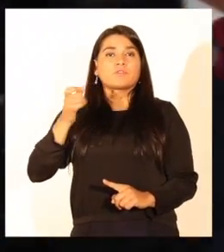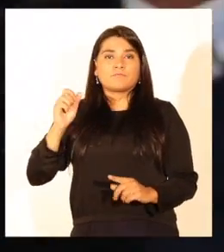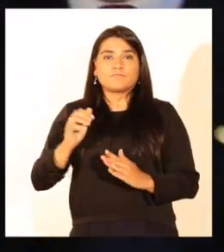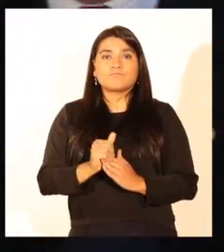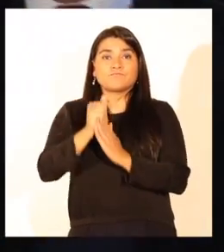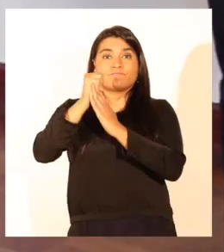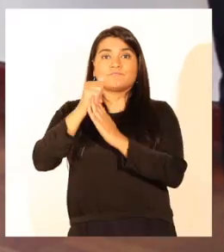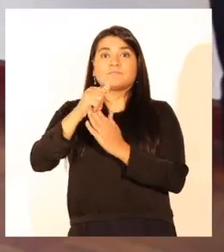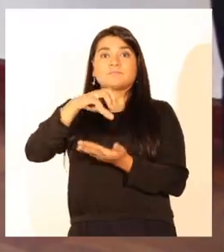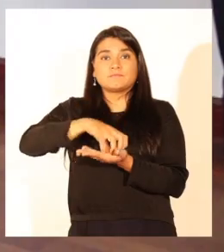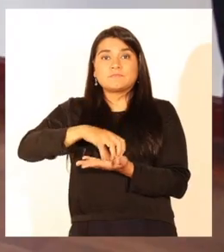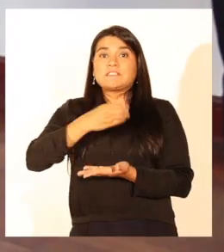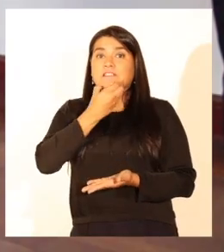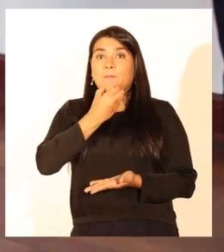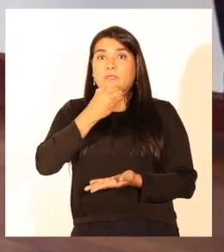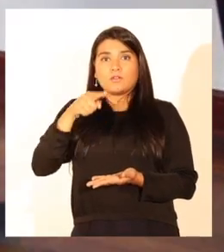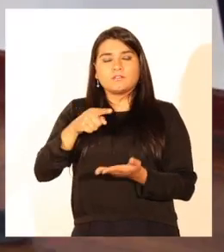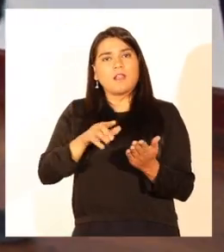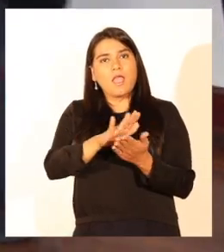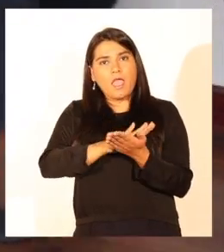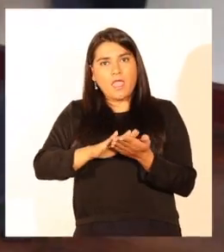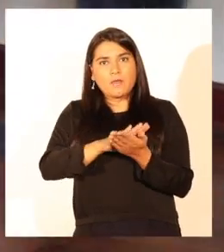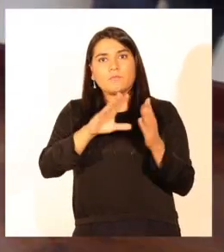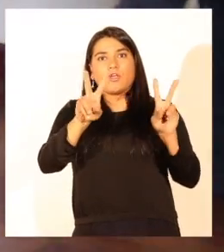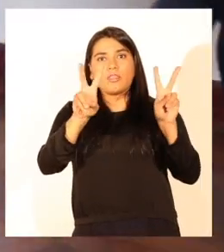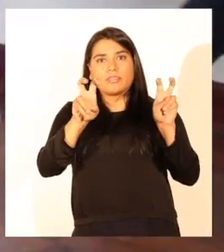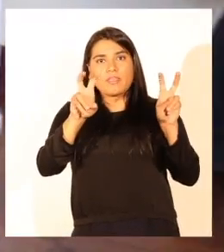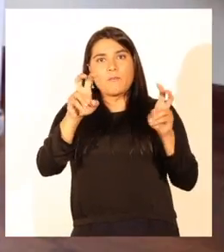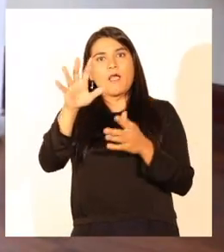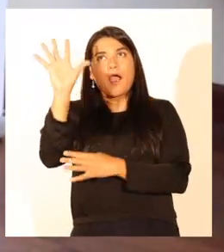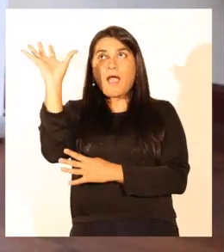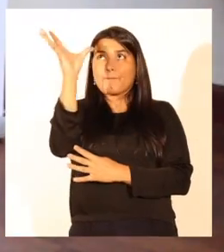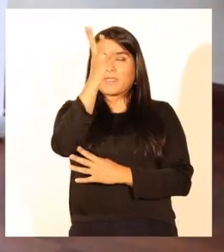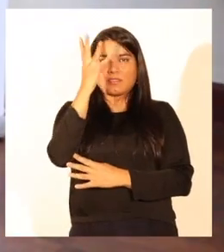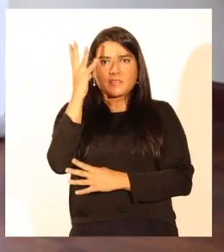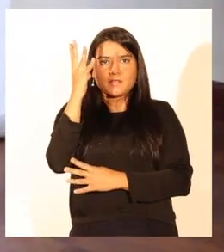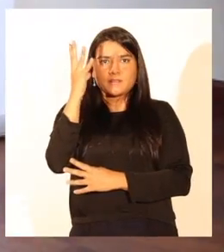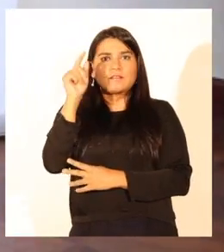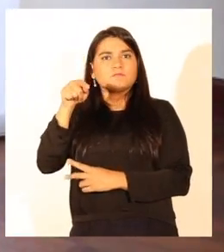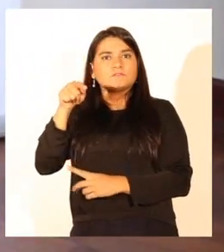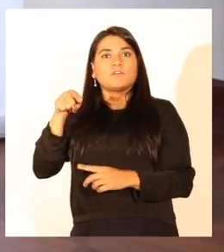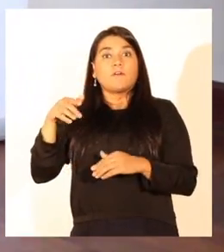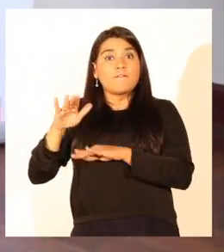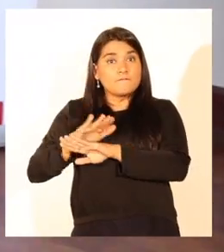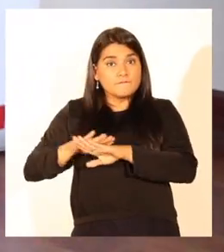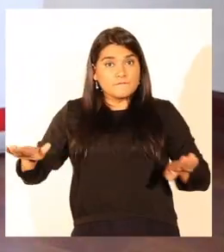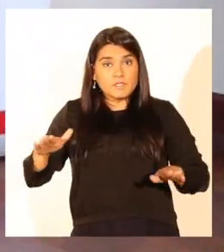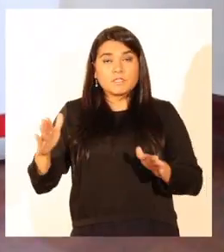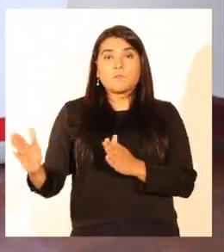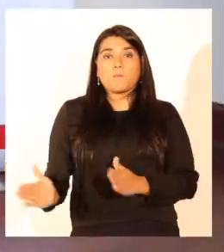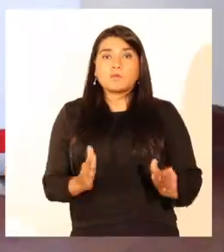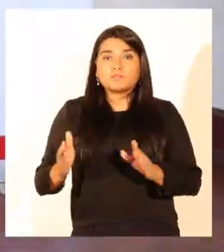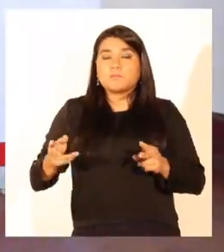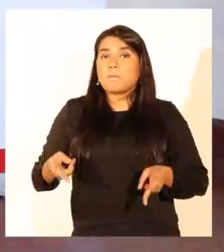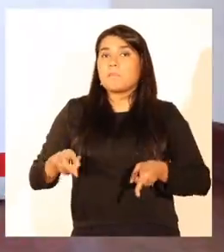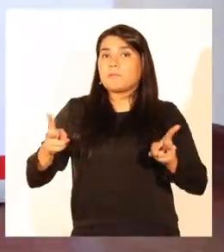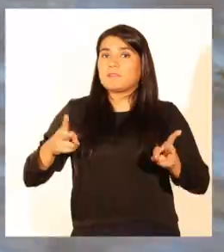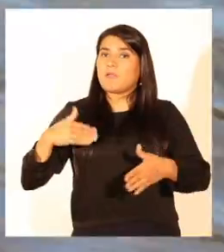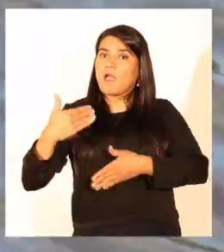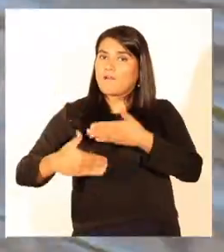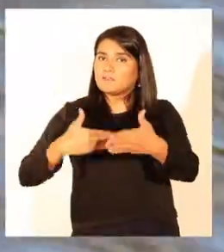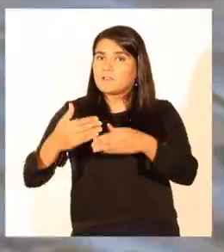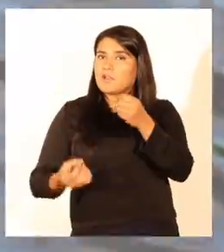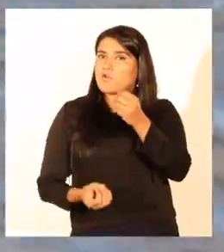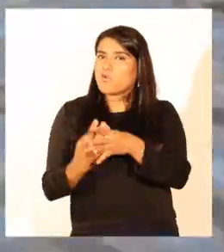posicionando a San Pedro de la Paz como referente en temáticas medioambientales. La finalización de este proceso nos permitirá